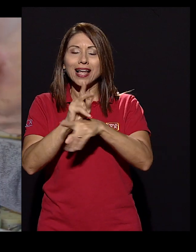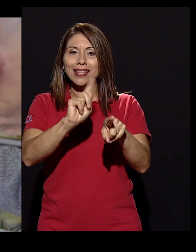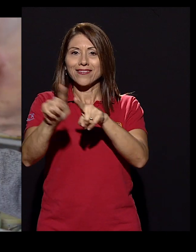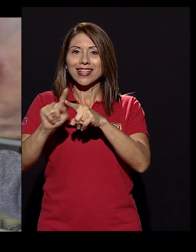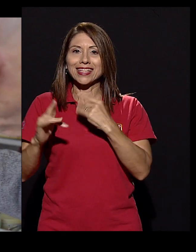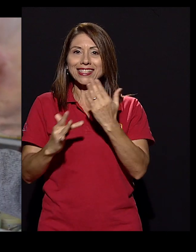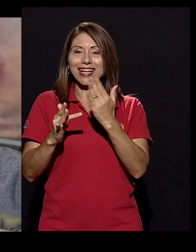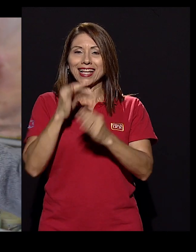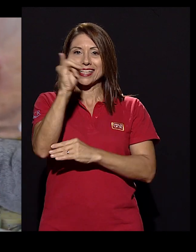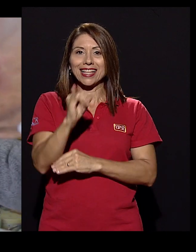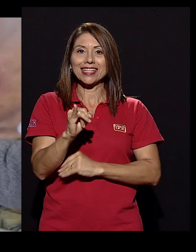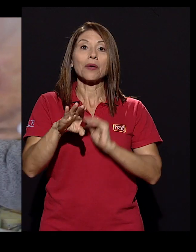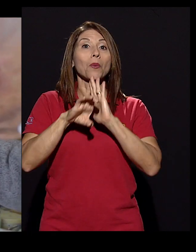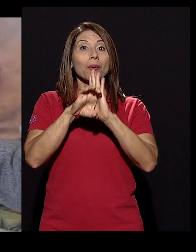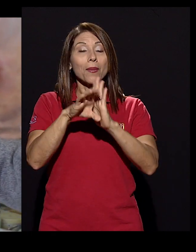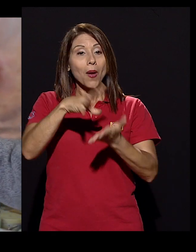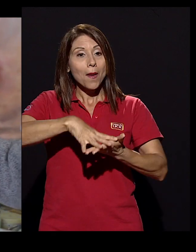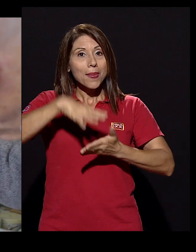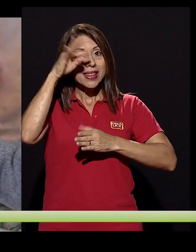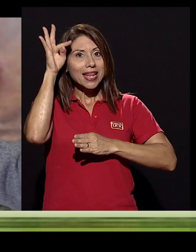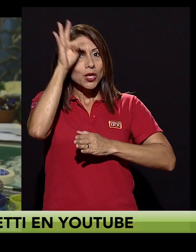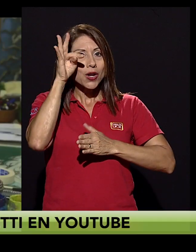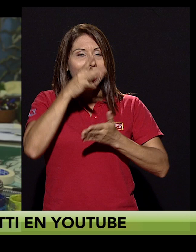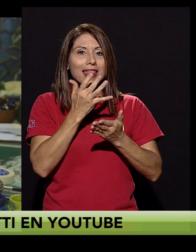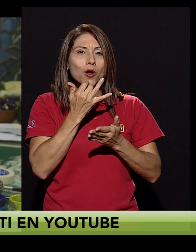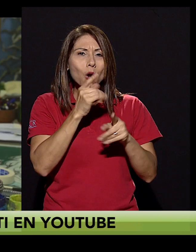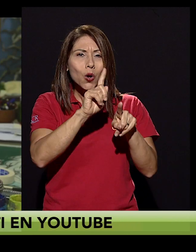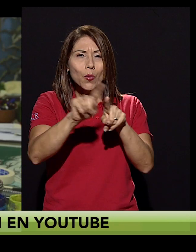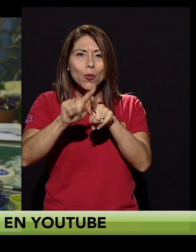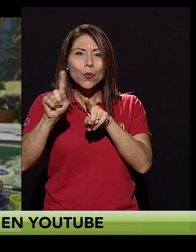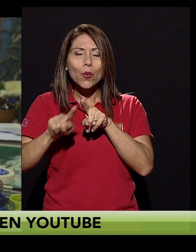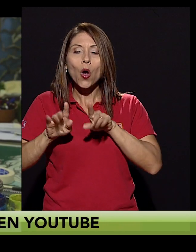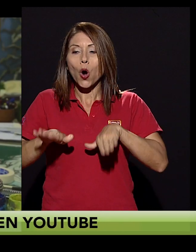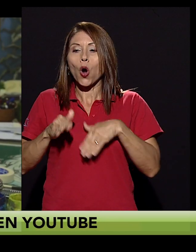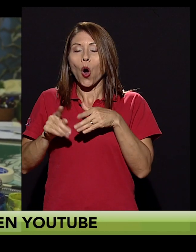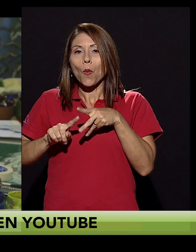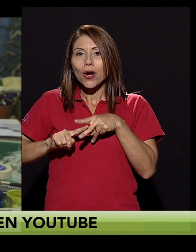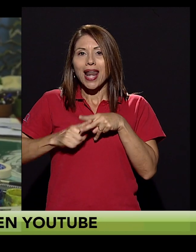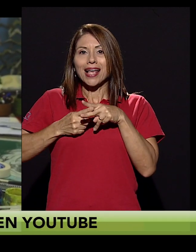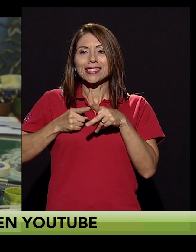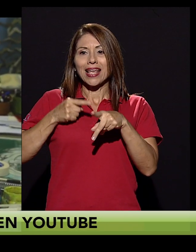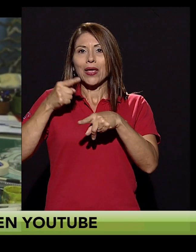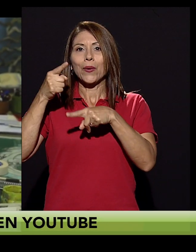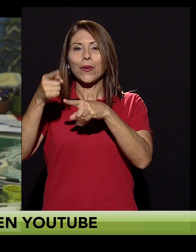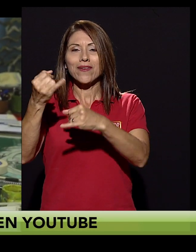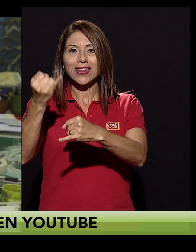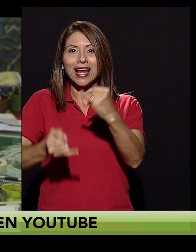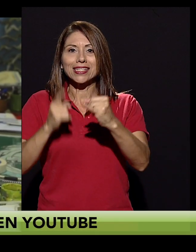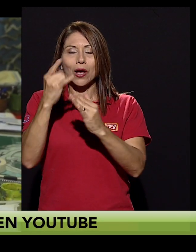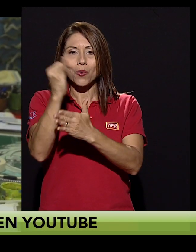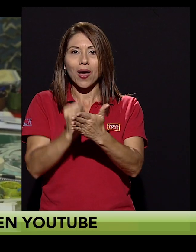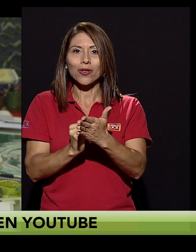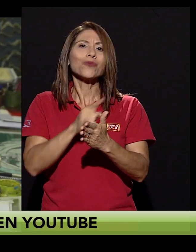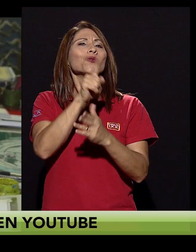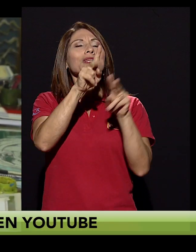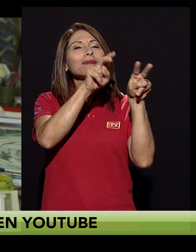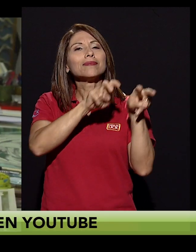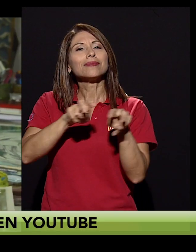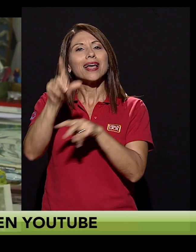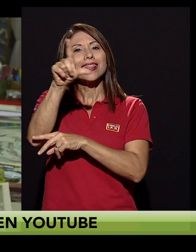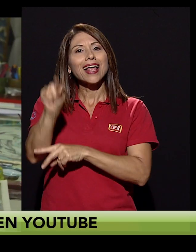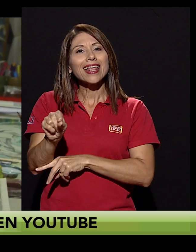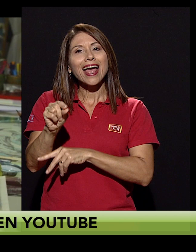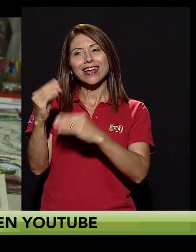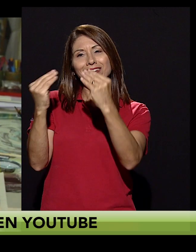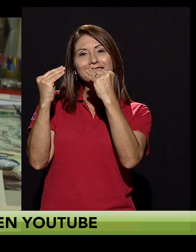Miquetti en YouTube usted puede encontrar videos que le enseñarán lección por lección a utilizar diferentes técnicas artísticas, desde aprender la teoría